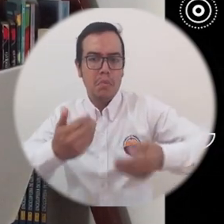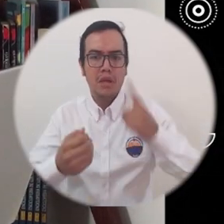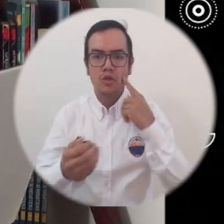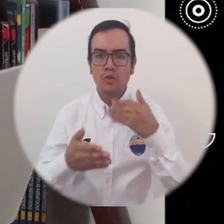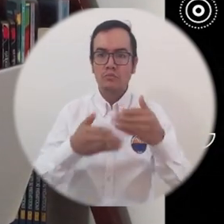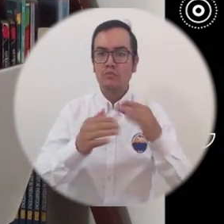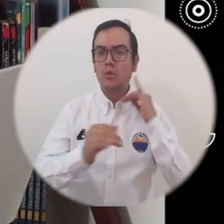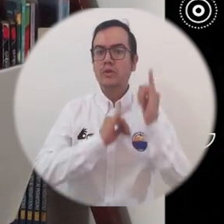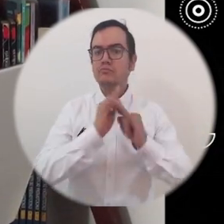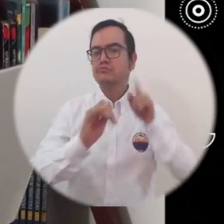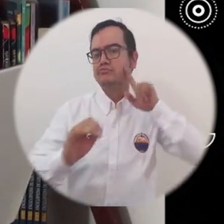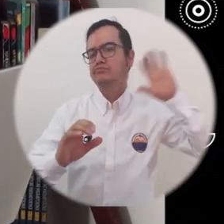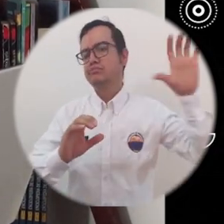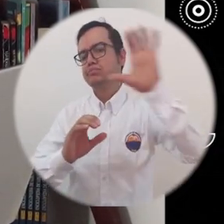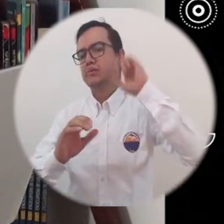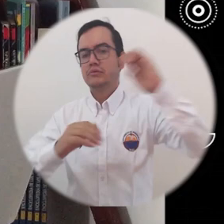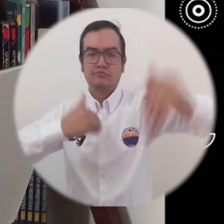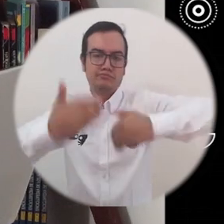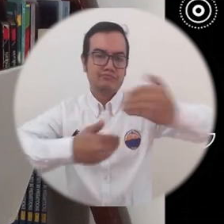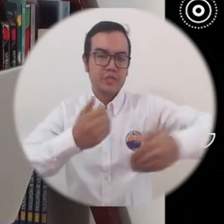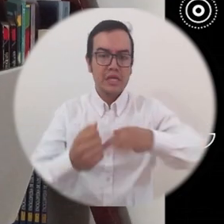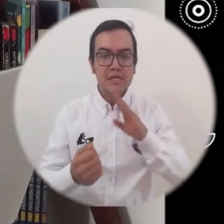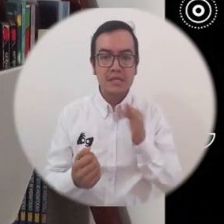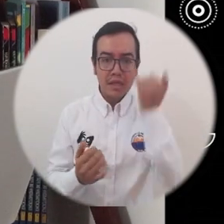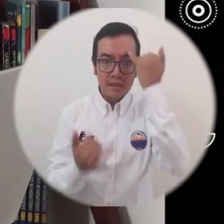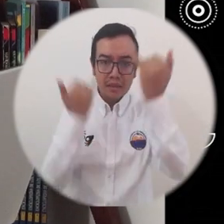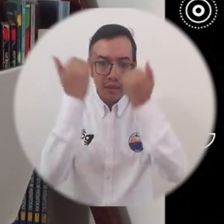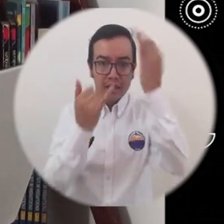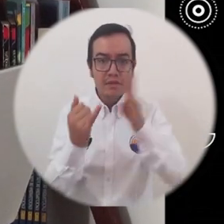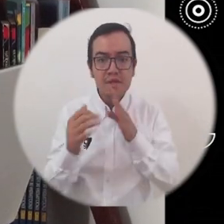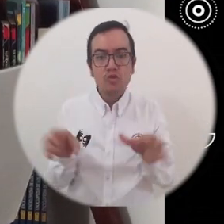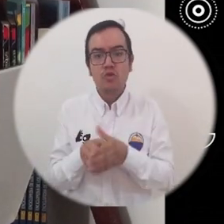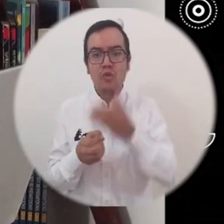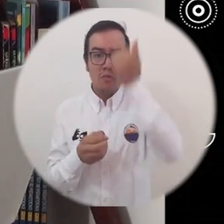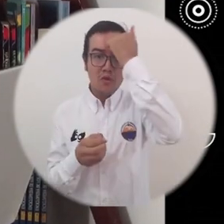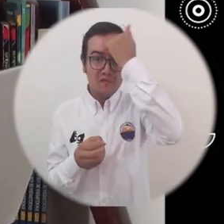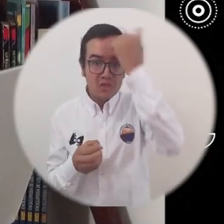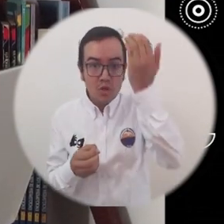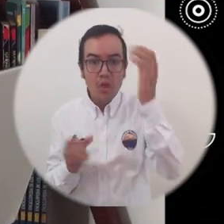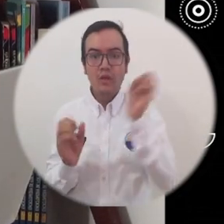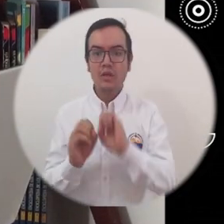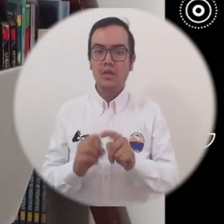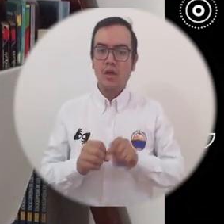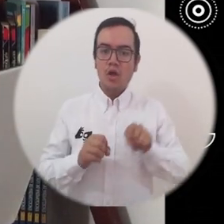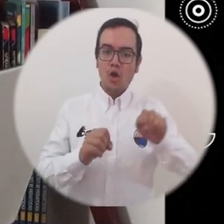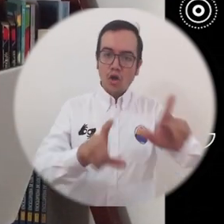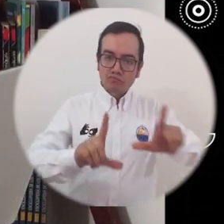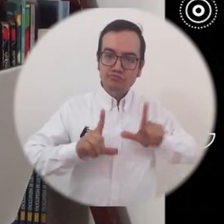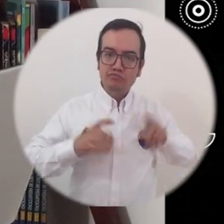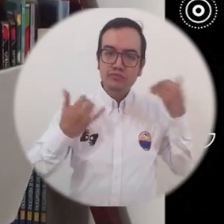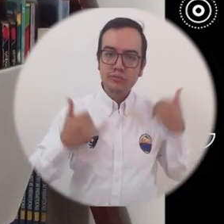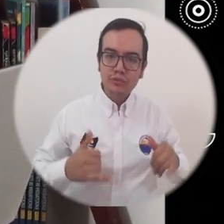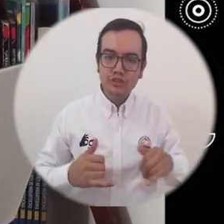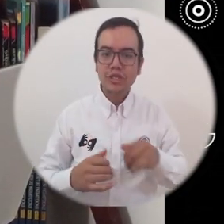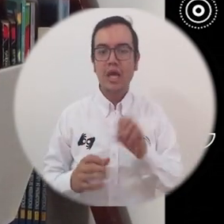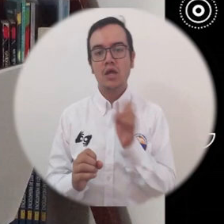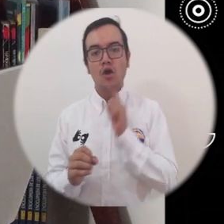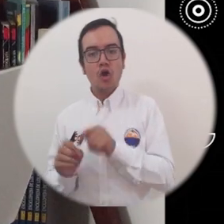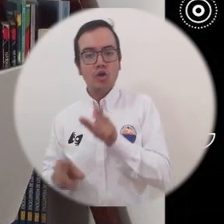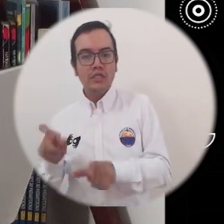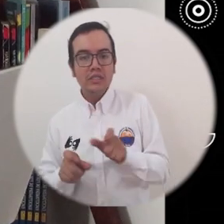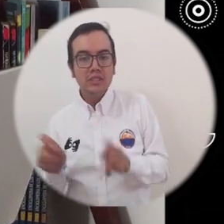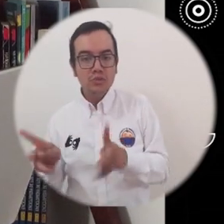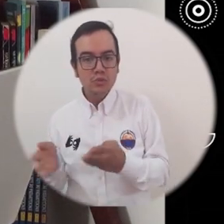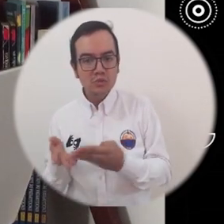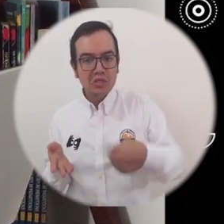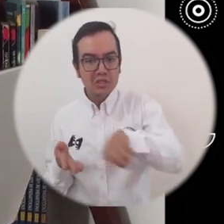cinematográficos y televisivos creados por egresados, docentes y estudiantes del programa de cine y audiovisuales